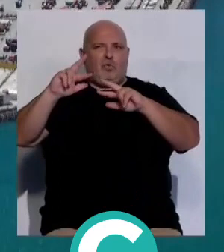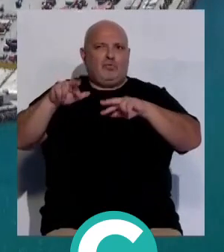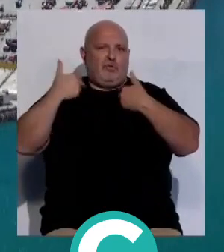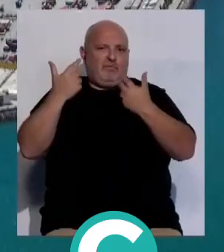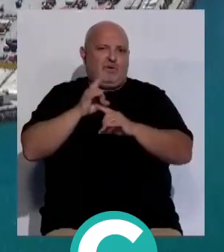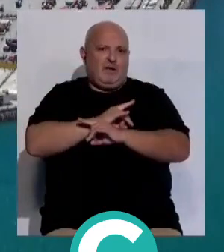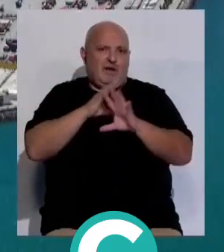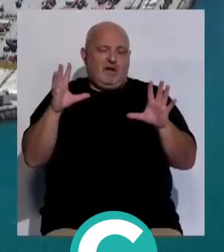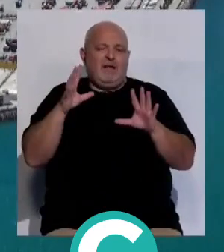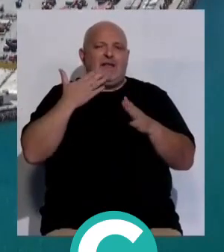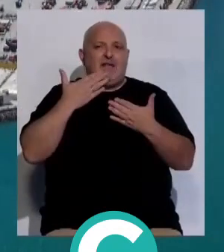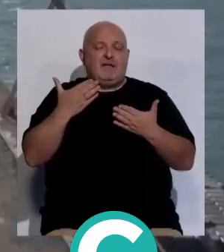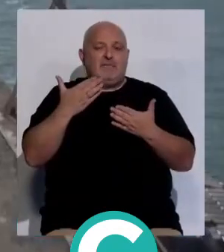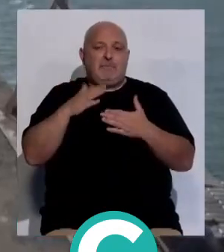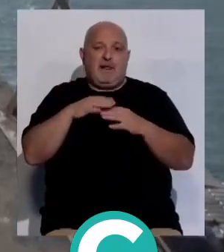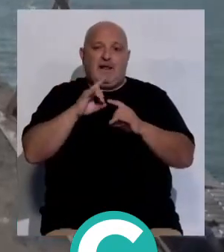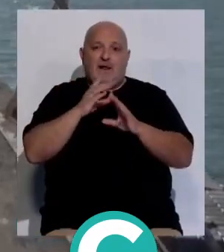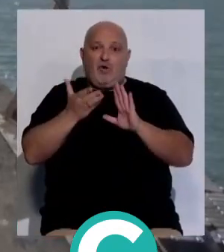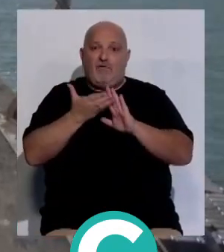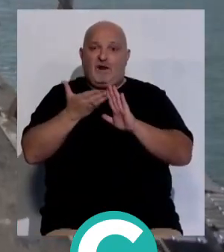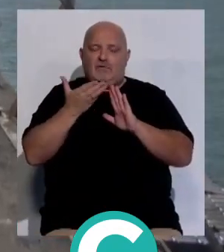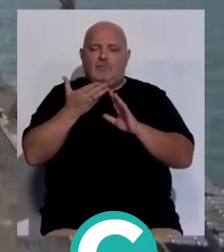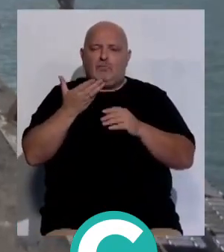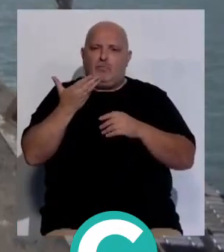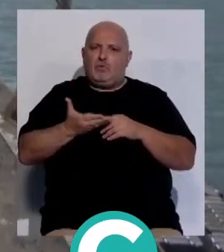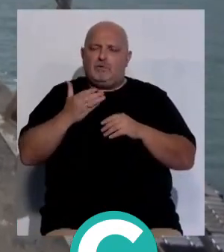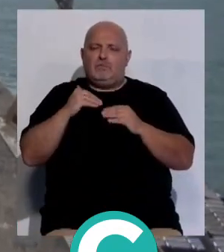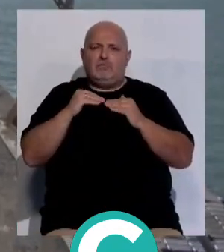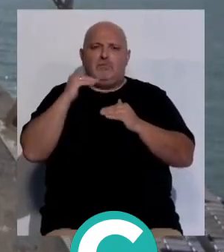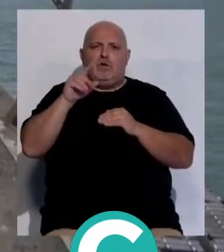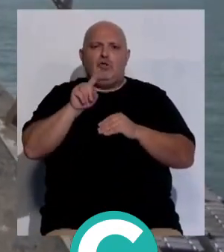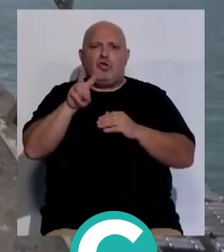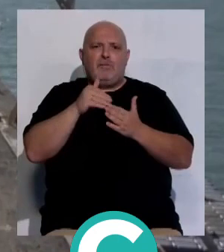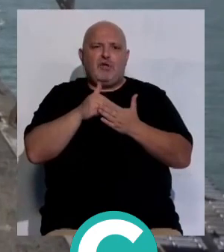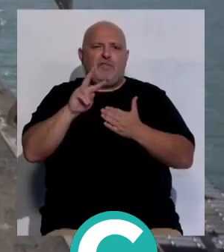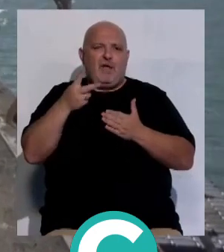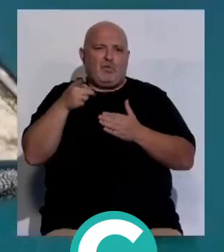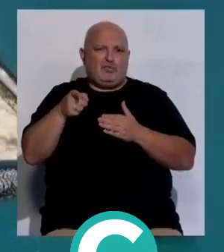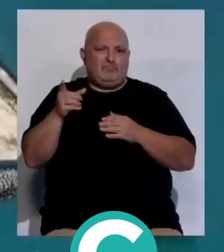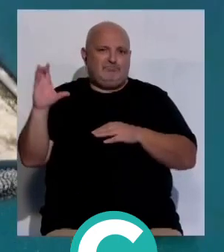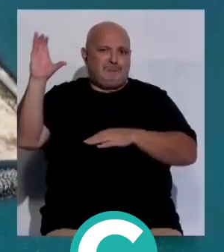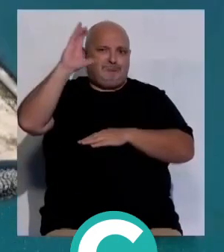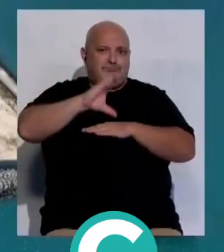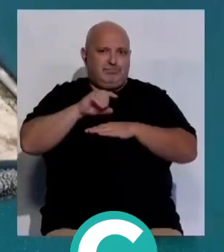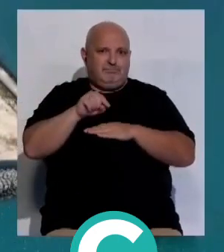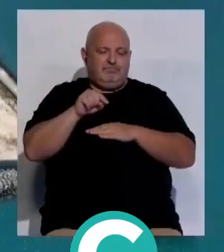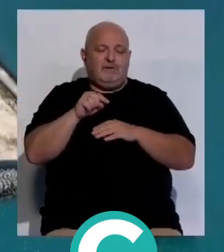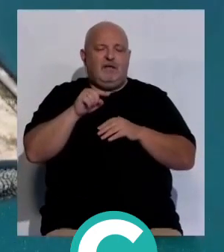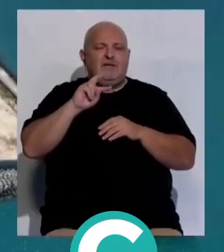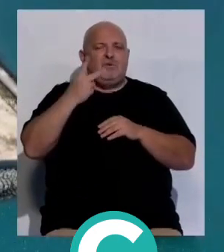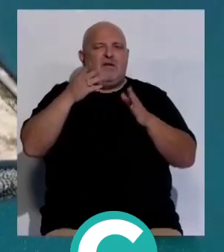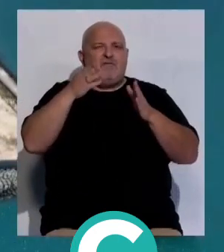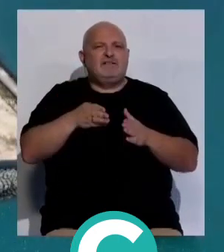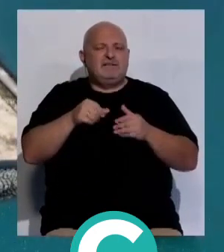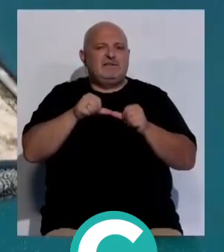ineludible que se ha de salvar al tener estas obras un importe superior a los 12 millones de euros. Esta segunda fase pendiente se